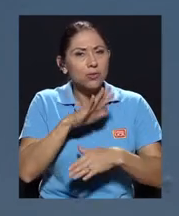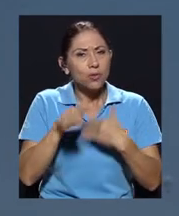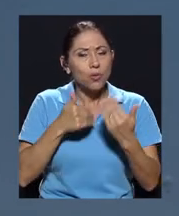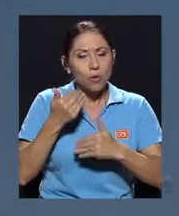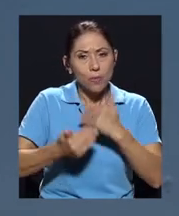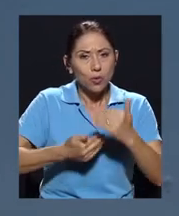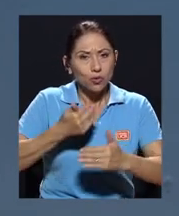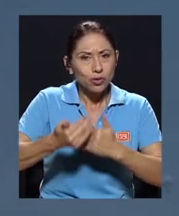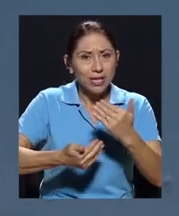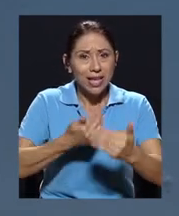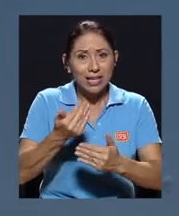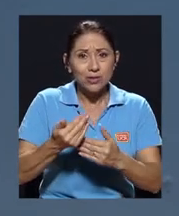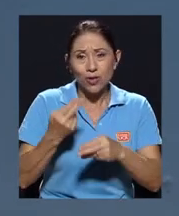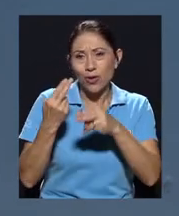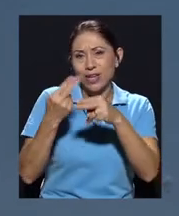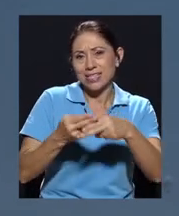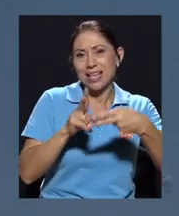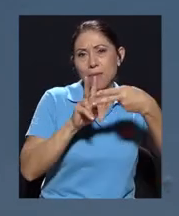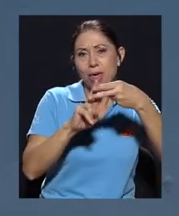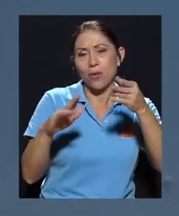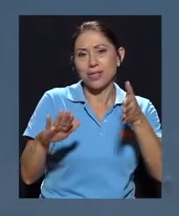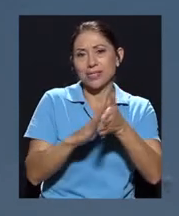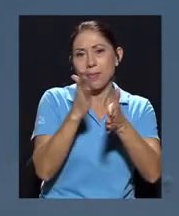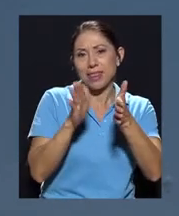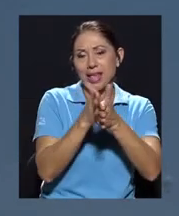vivido en el marco de lo que se ha llamado el cementazo?